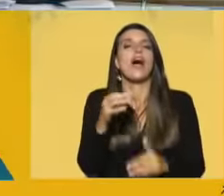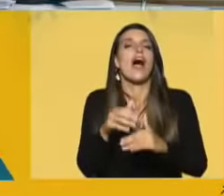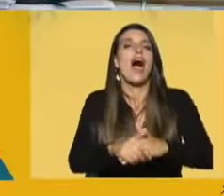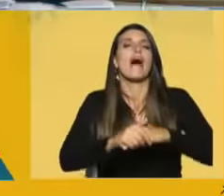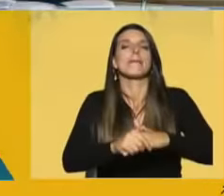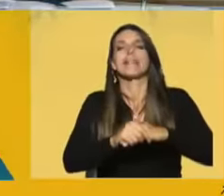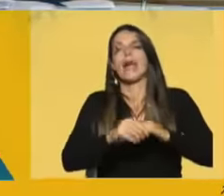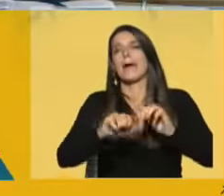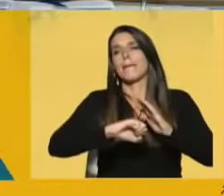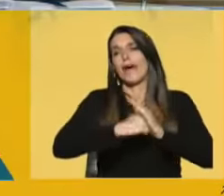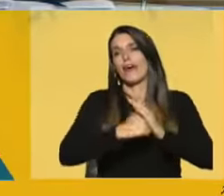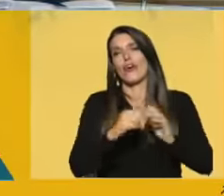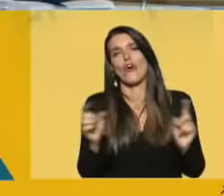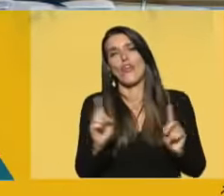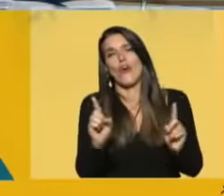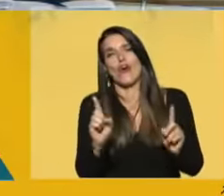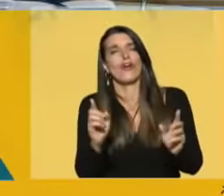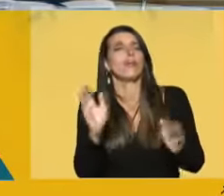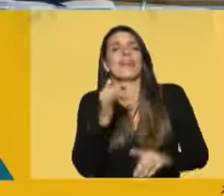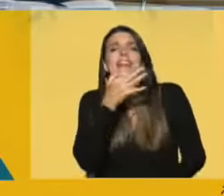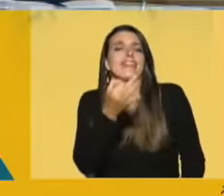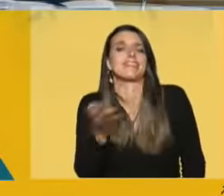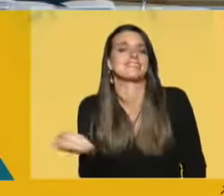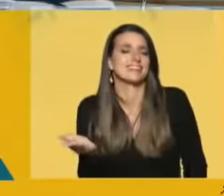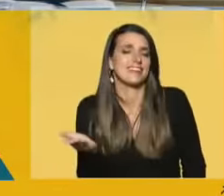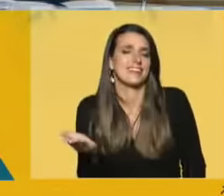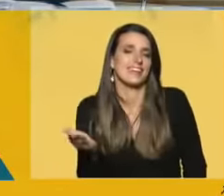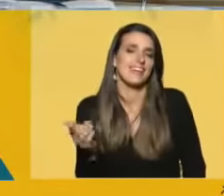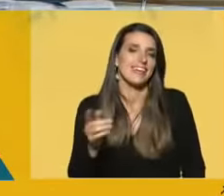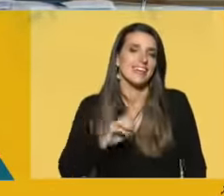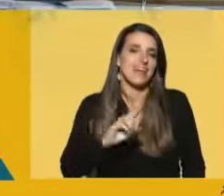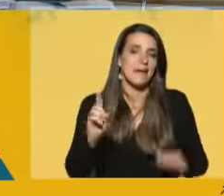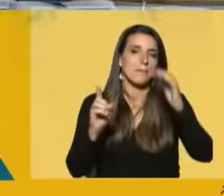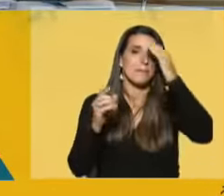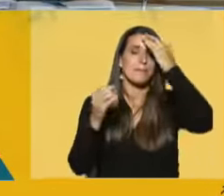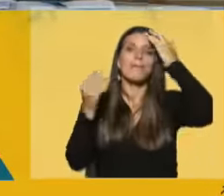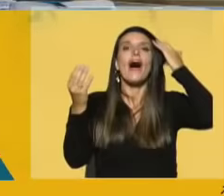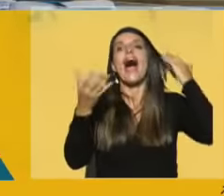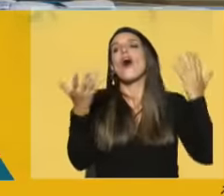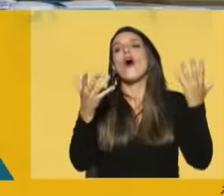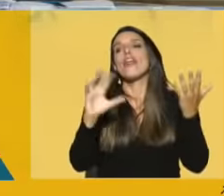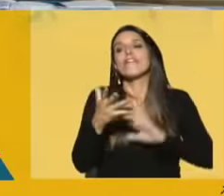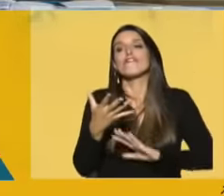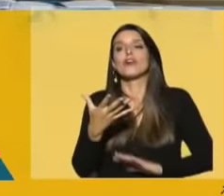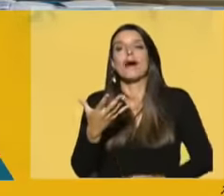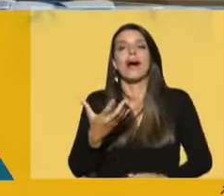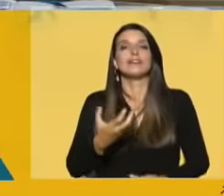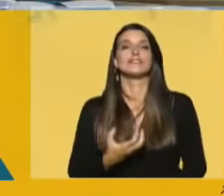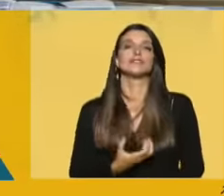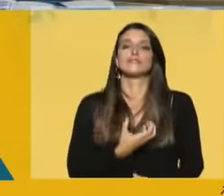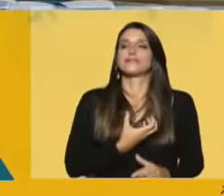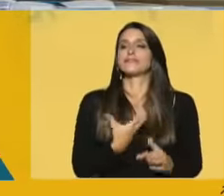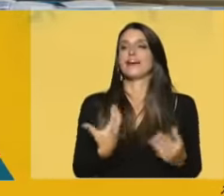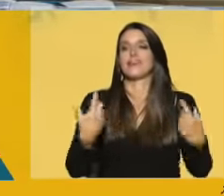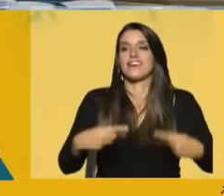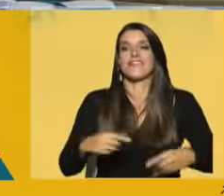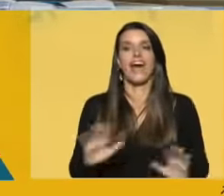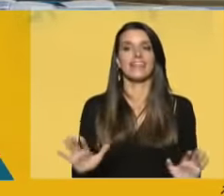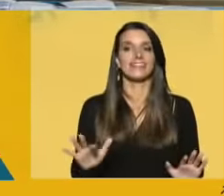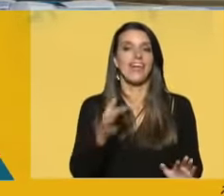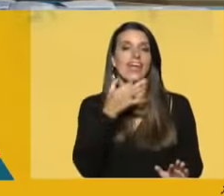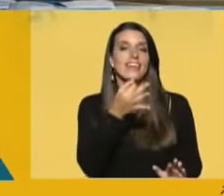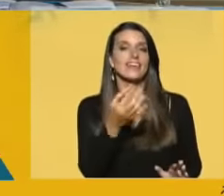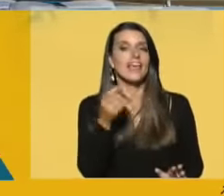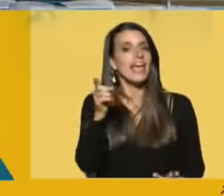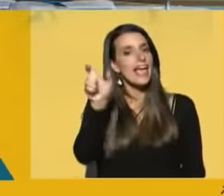con los bancos, no lo sostiene un segundo. Uno se lo deja por el calor que puede tener un debate. Y yo creo